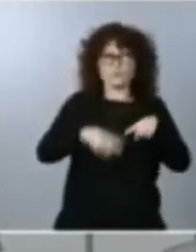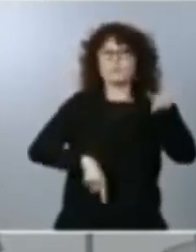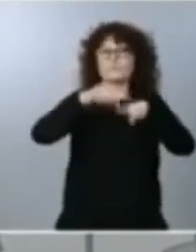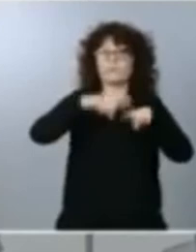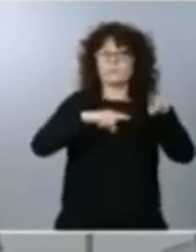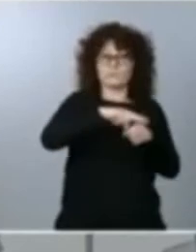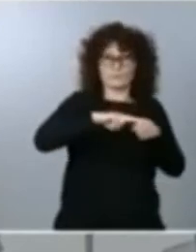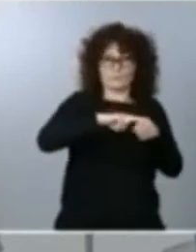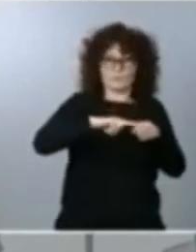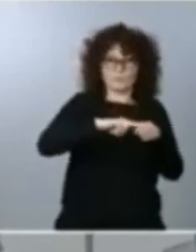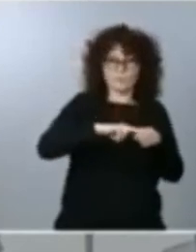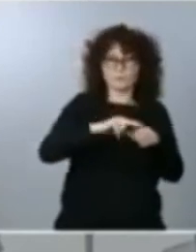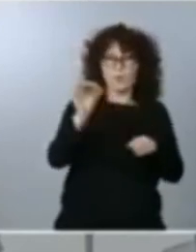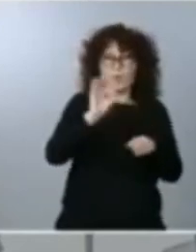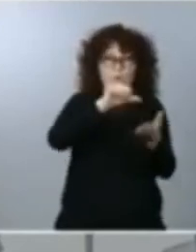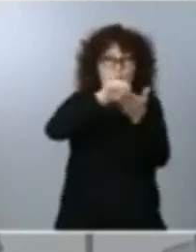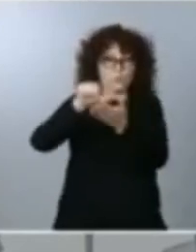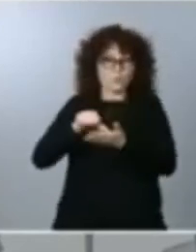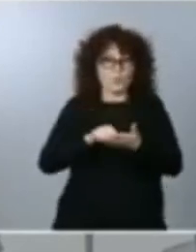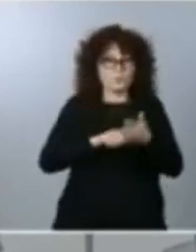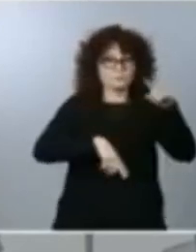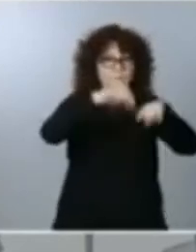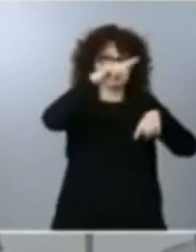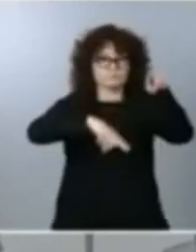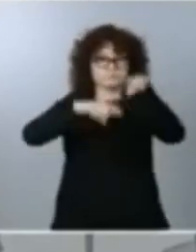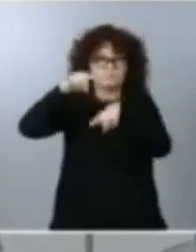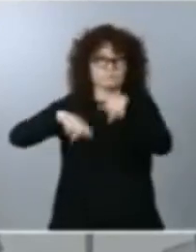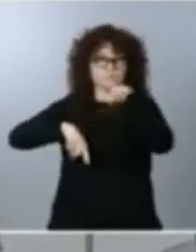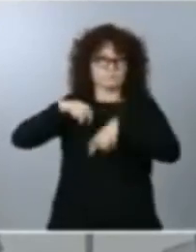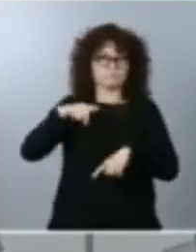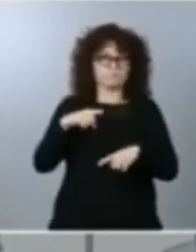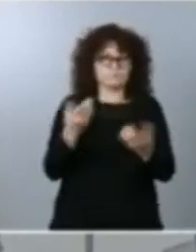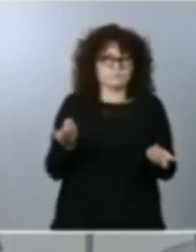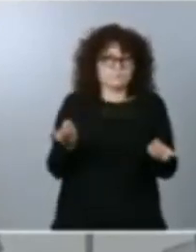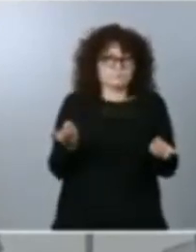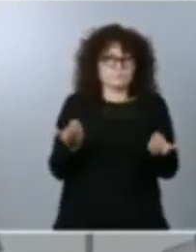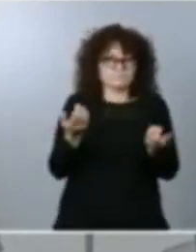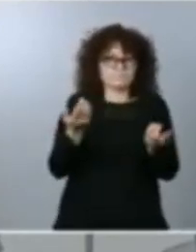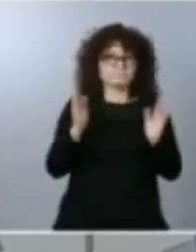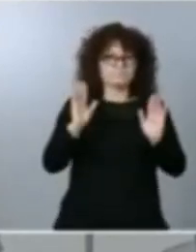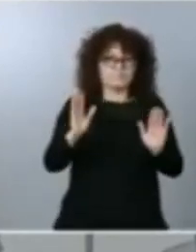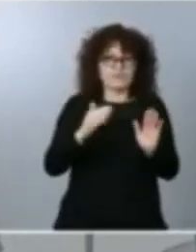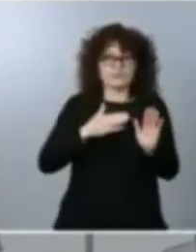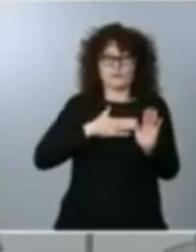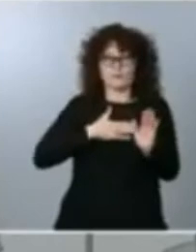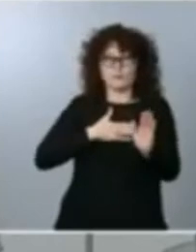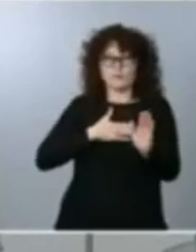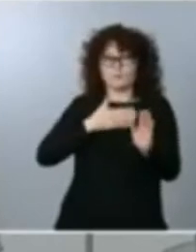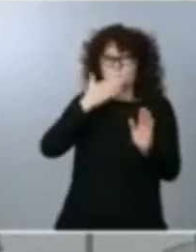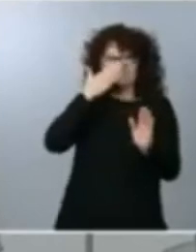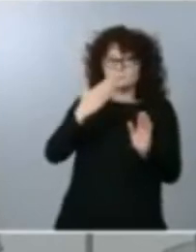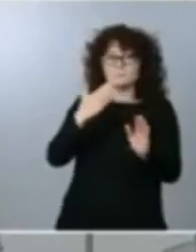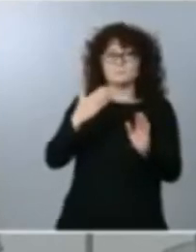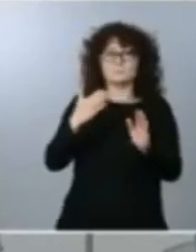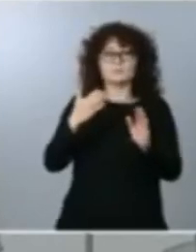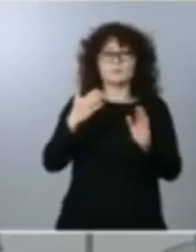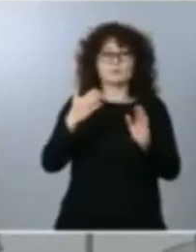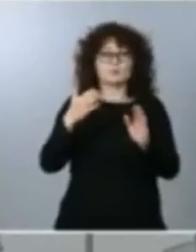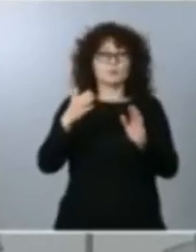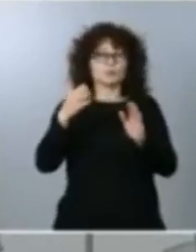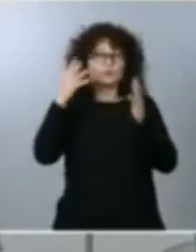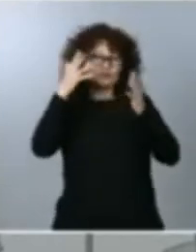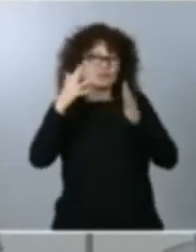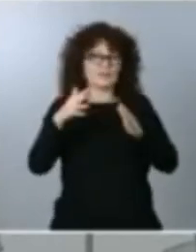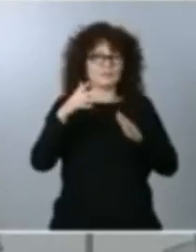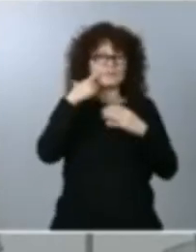o entre ciudades pero yo sí que creo que sería necesario y es lo que les vamos a pedir a los consejeros de Sanidad y también a las comunidades autónomas